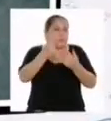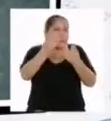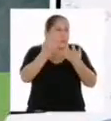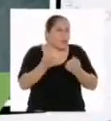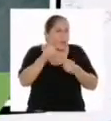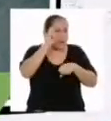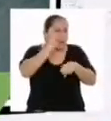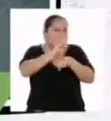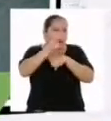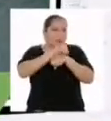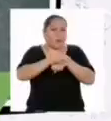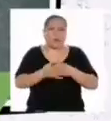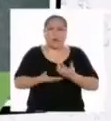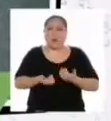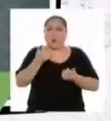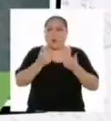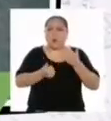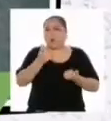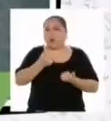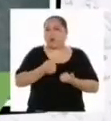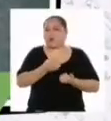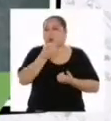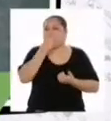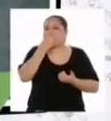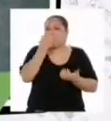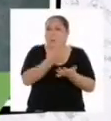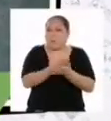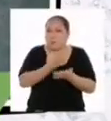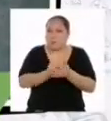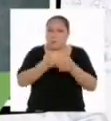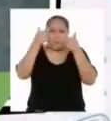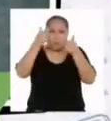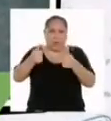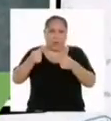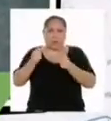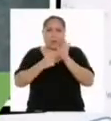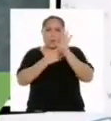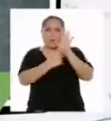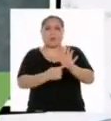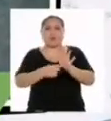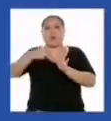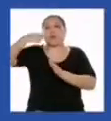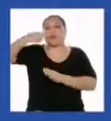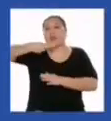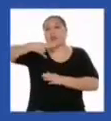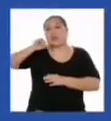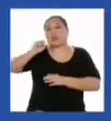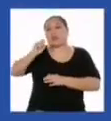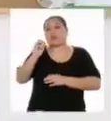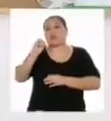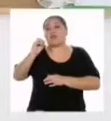consejo. ¿Cuándo es conveniente presentar un histograma y cuándo un polígono de frecuencias?